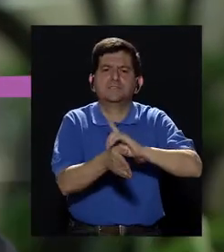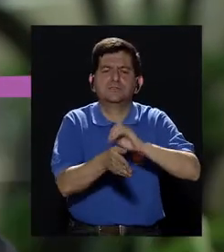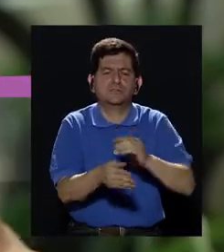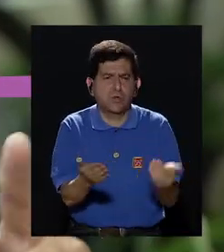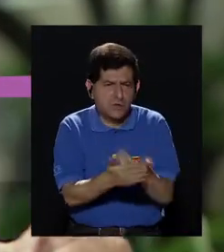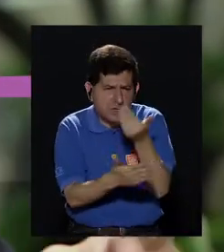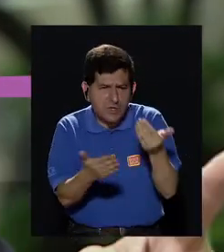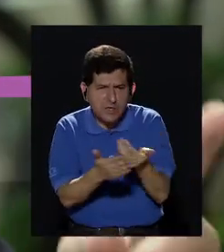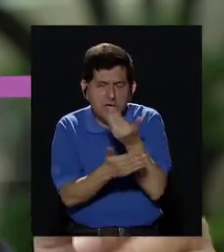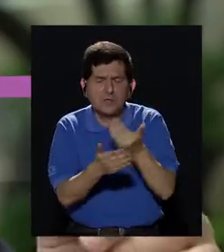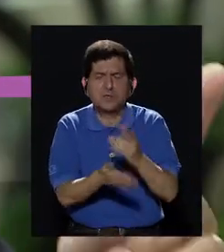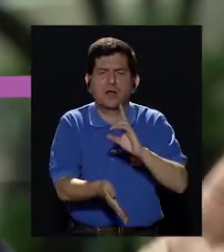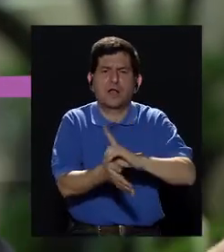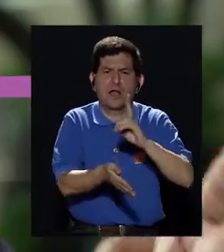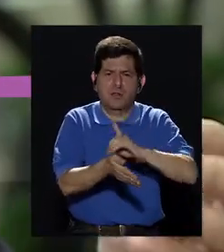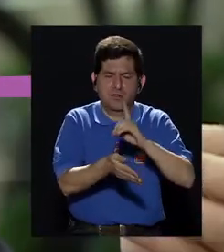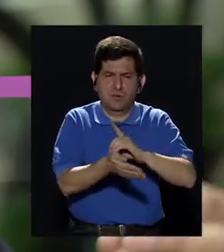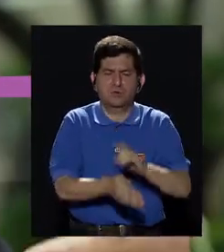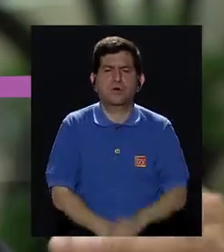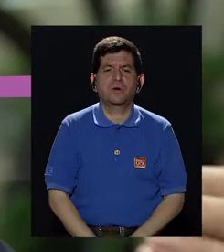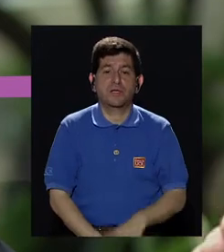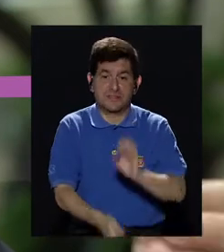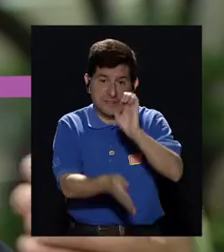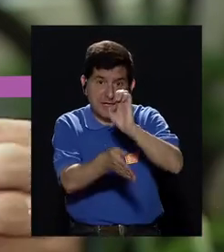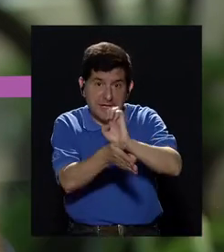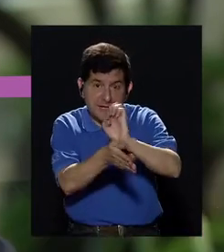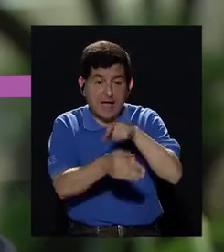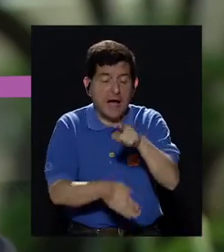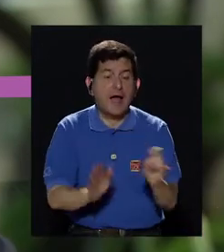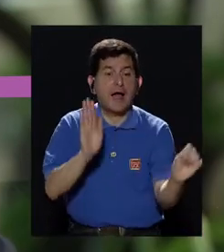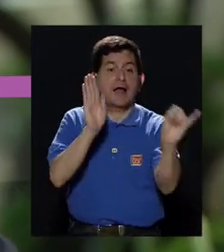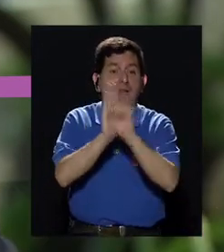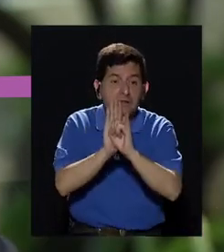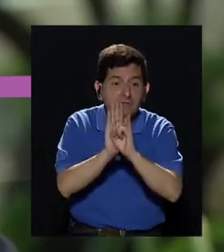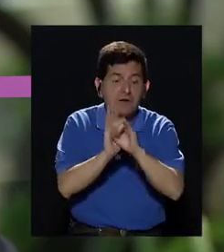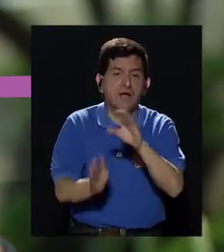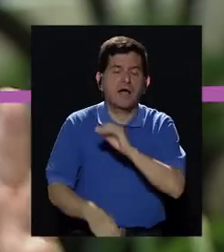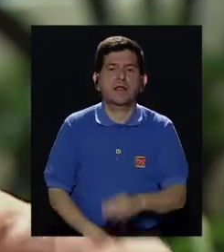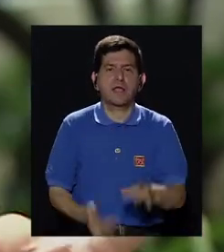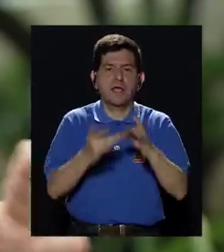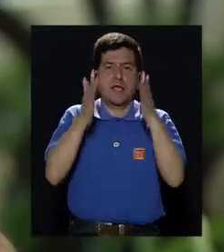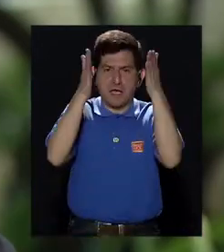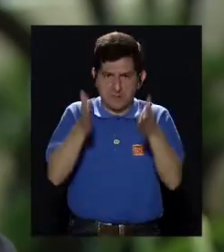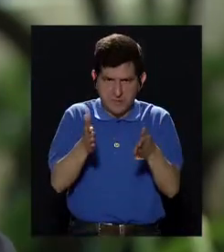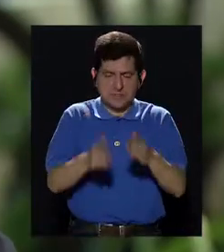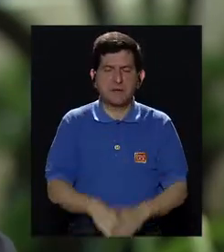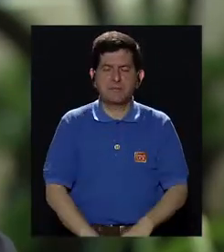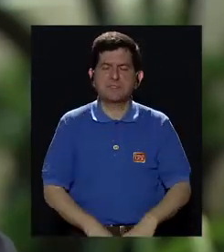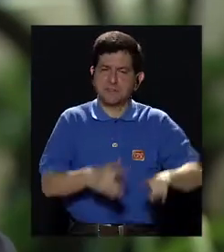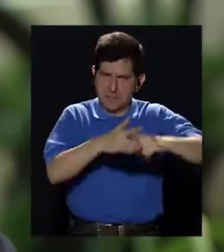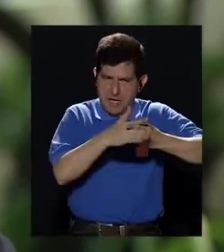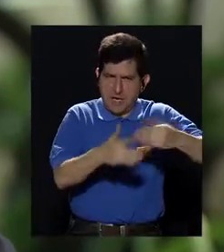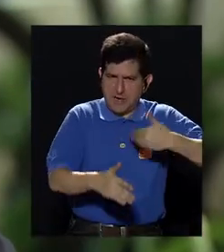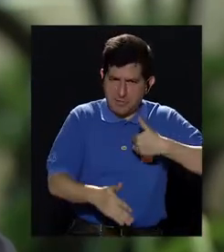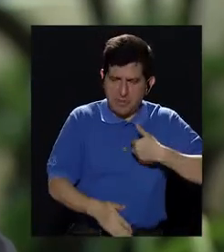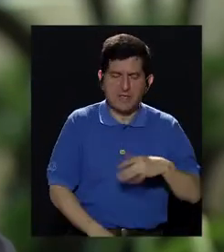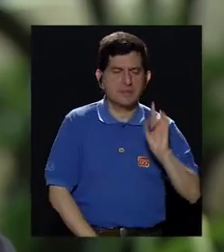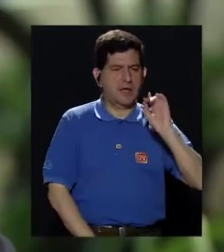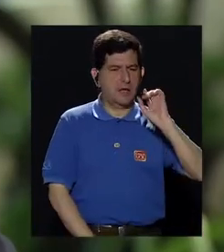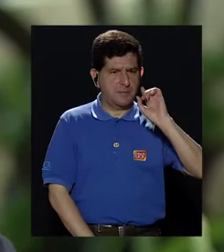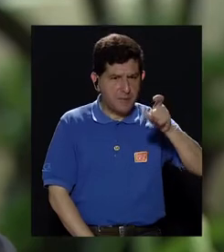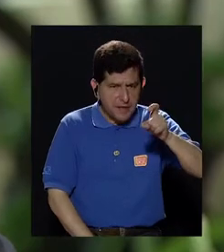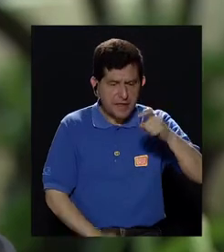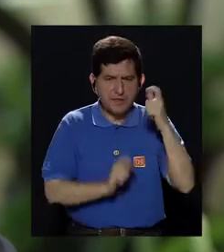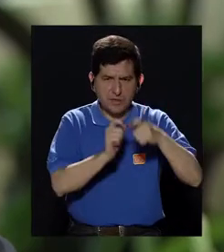médicos y actualizar a los médicos de los EVAIS, para que logren identificar, y a los urólogos darle las herramientas para lograr